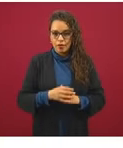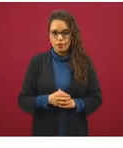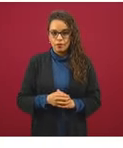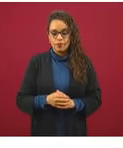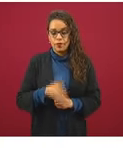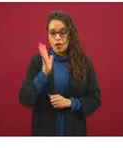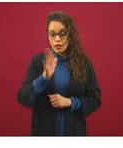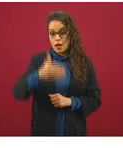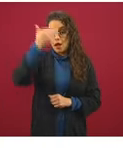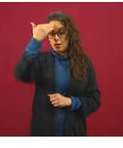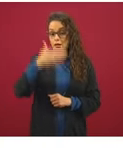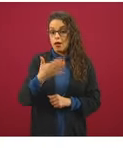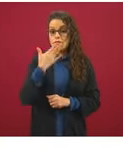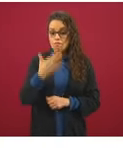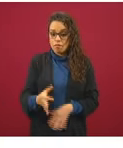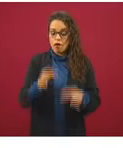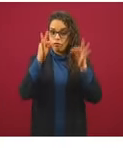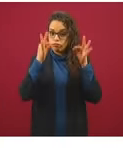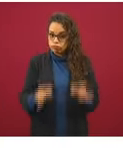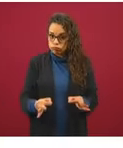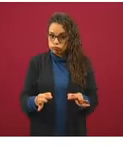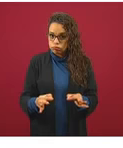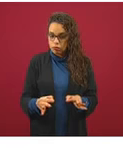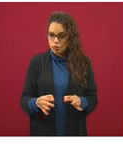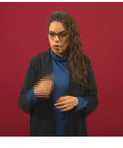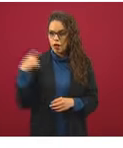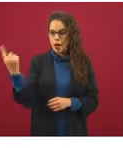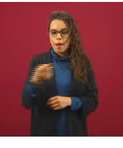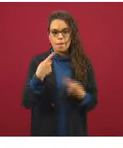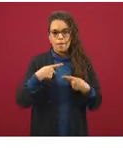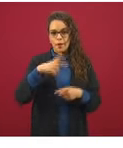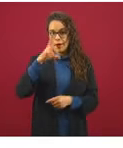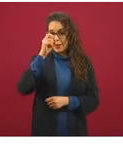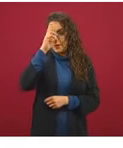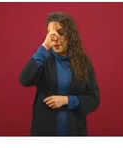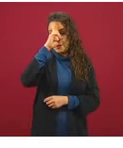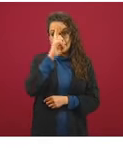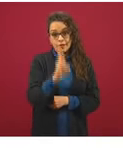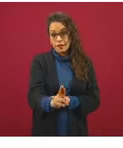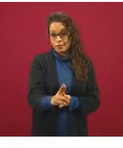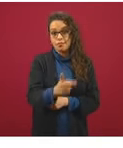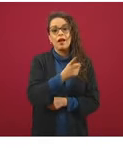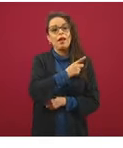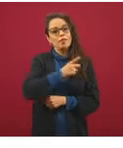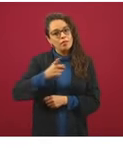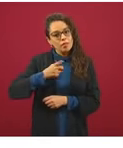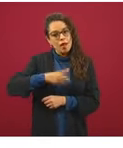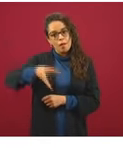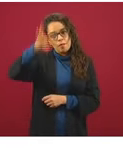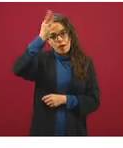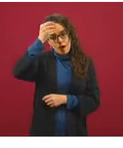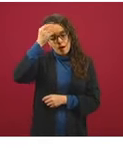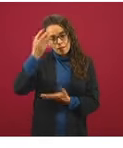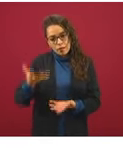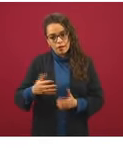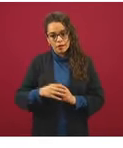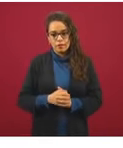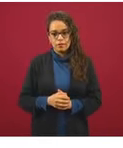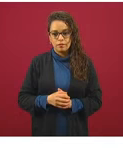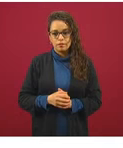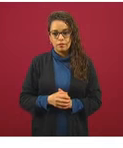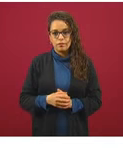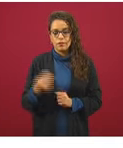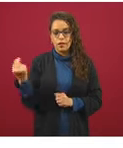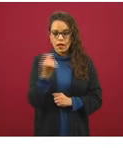establecido y no respetamos. Hay que respetarlo, hay que aprender a respetarlo. Hay un carril para ir hacia un lado y un carril